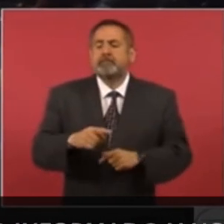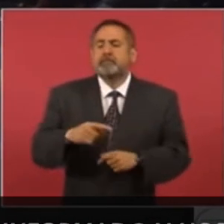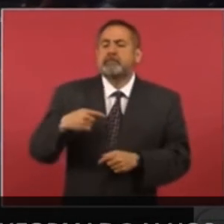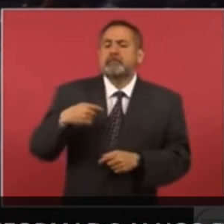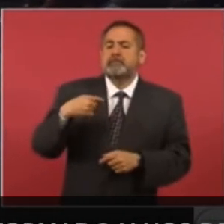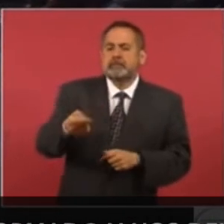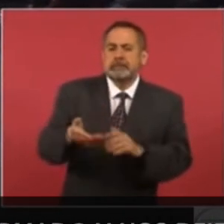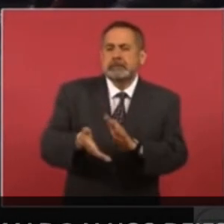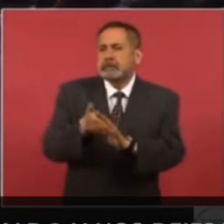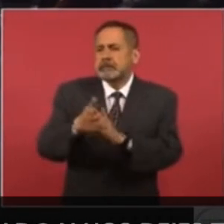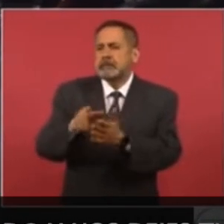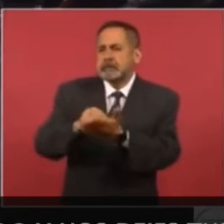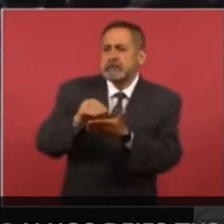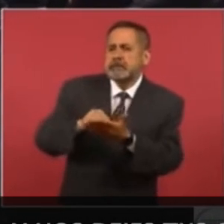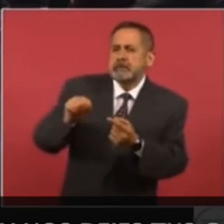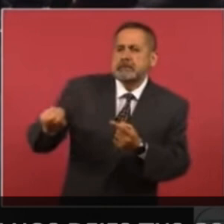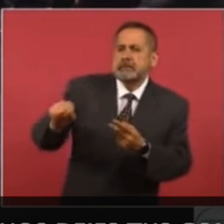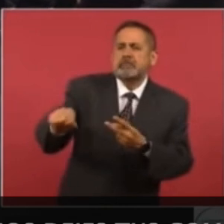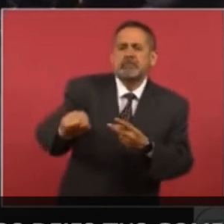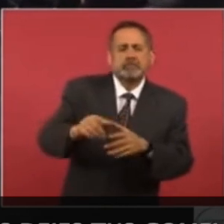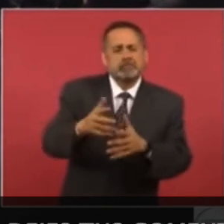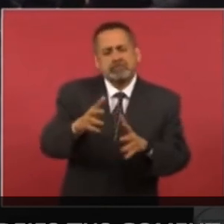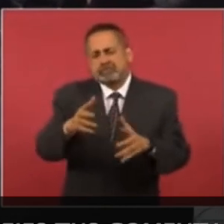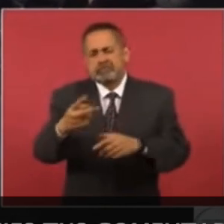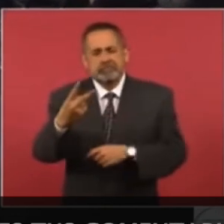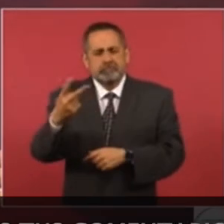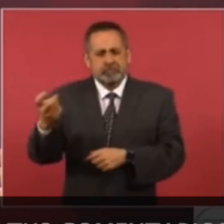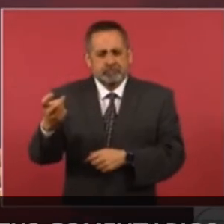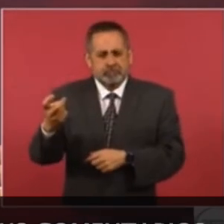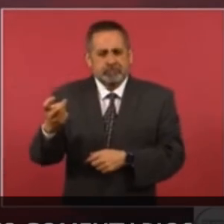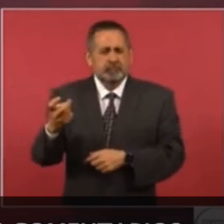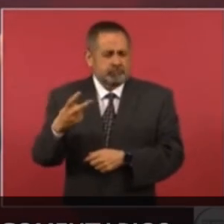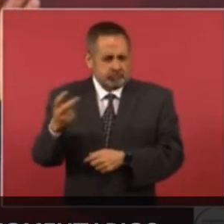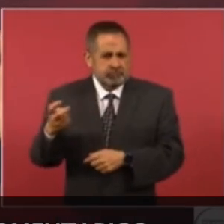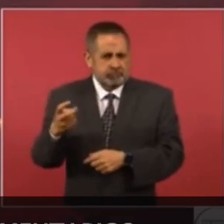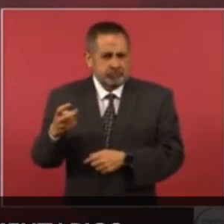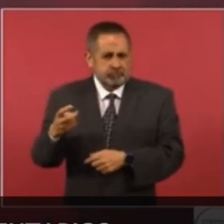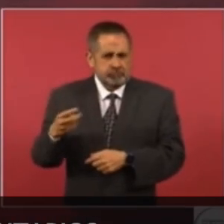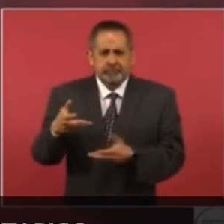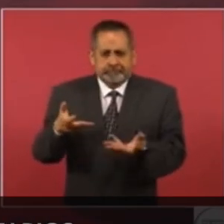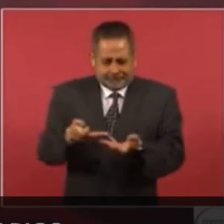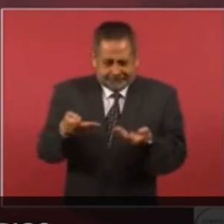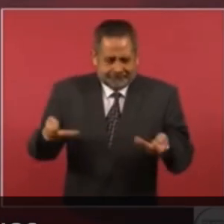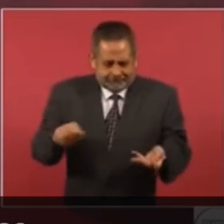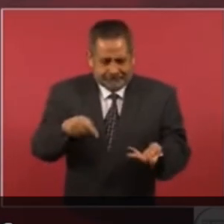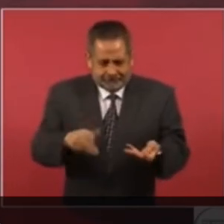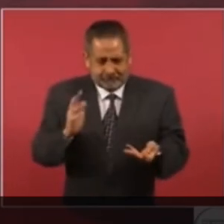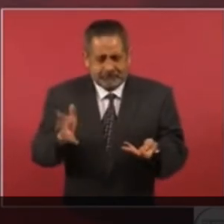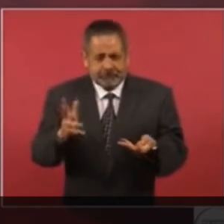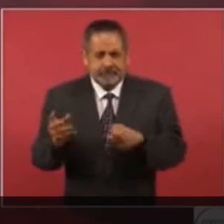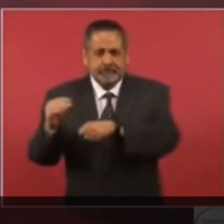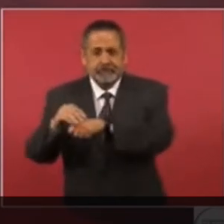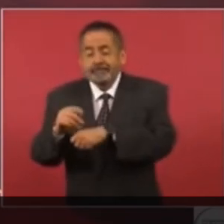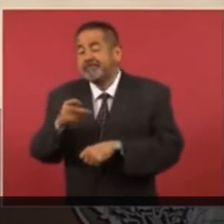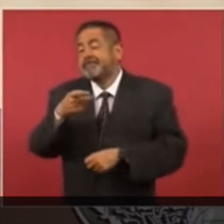como doscientos, que vamos a, ya tenemos terrenos. Pero